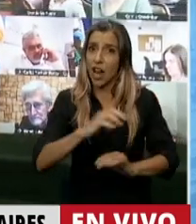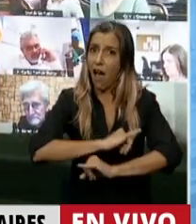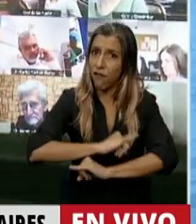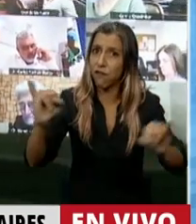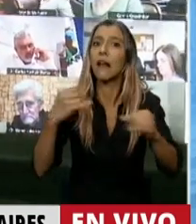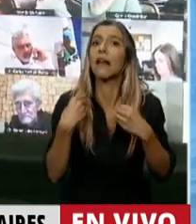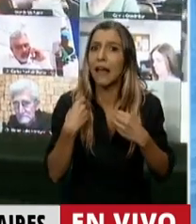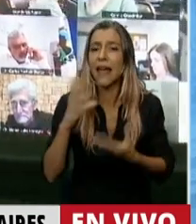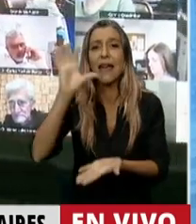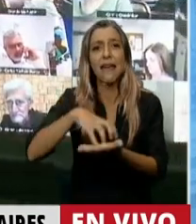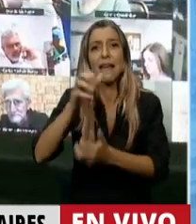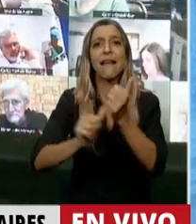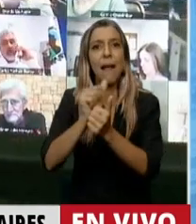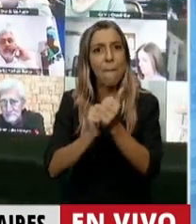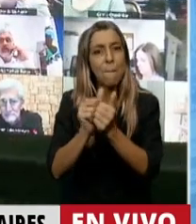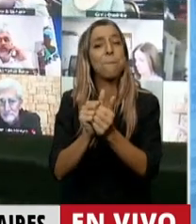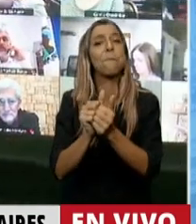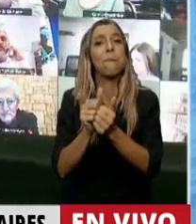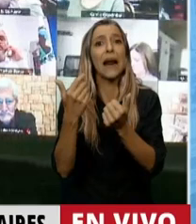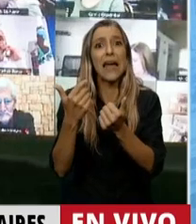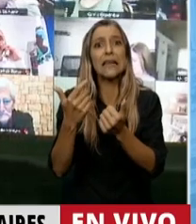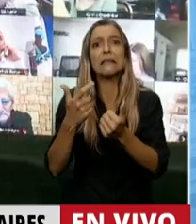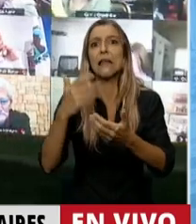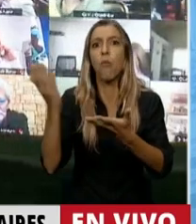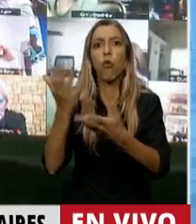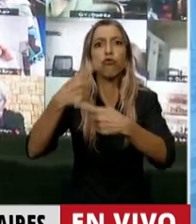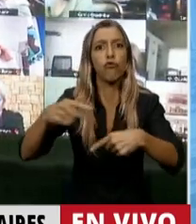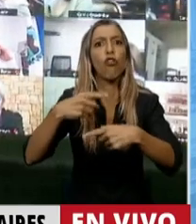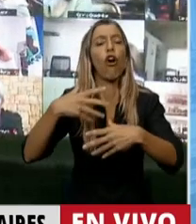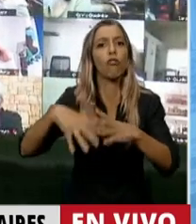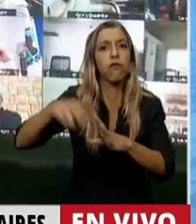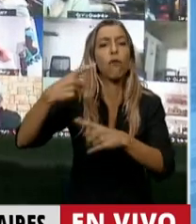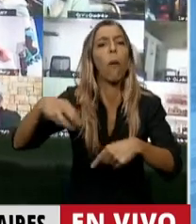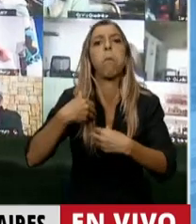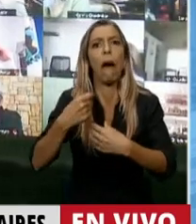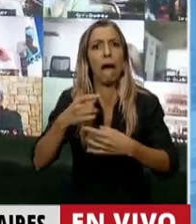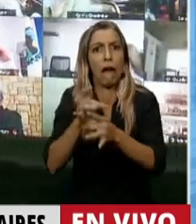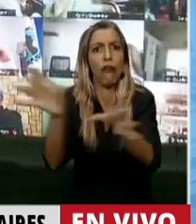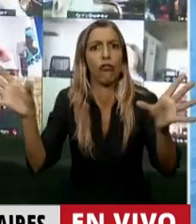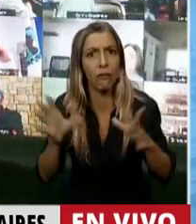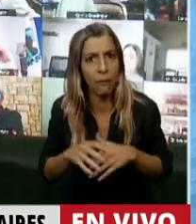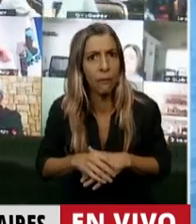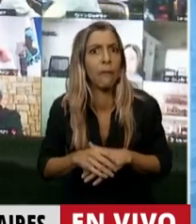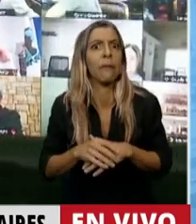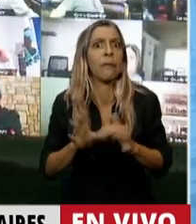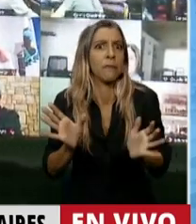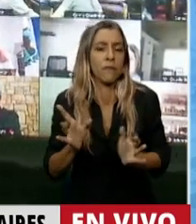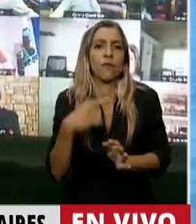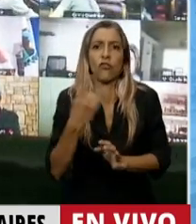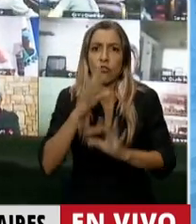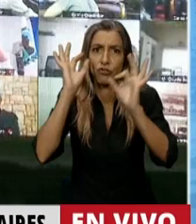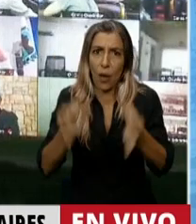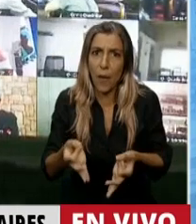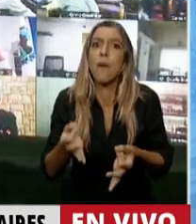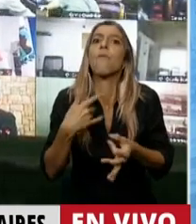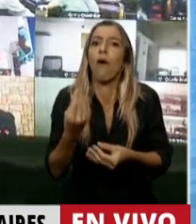desarrolle actividades contaminantes, que esté metida en el financiamiento de instituciones educativas públicas